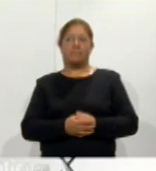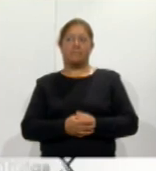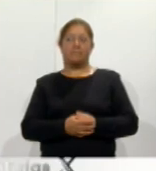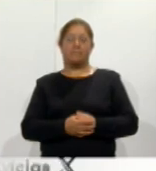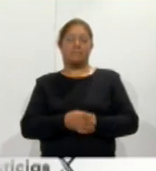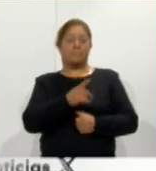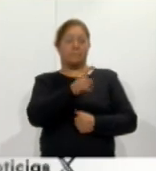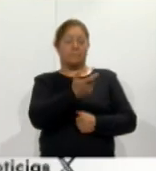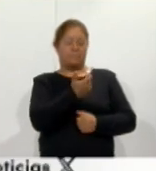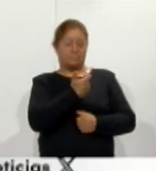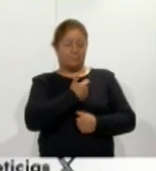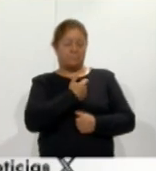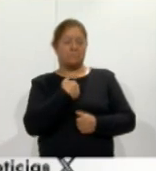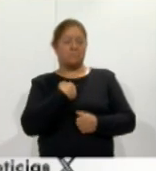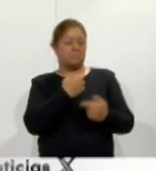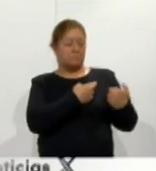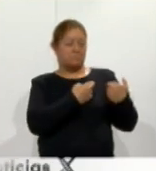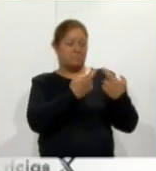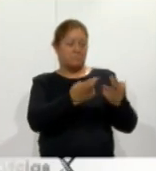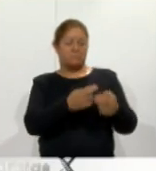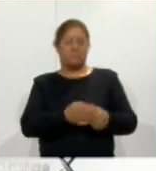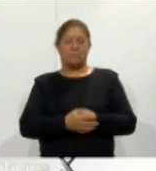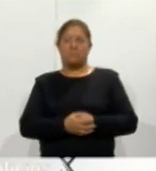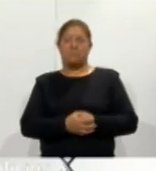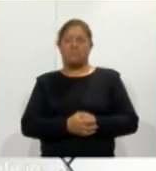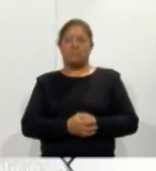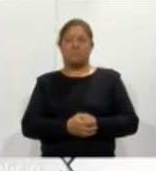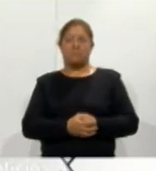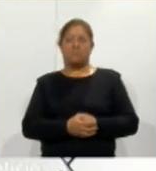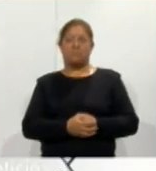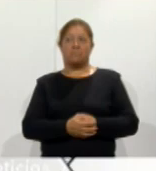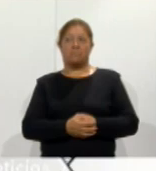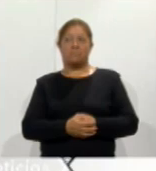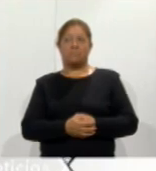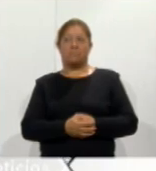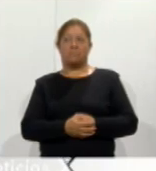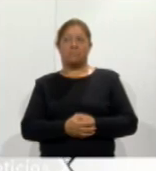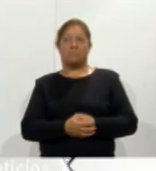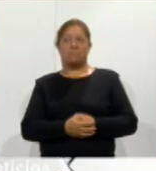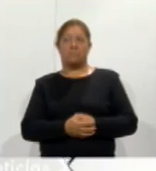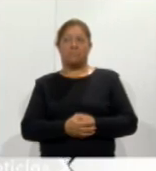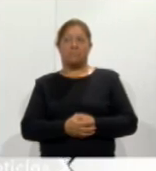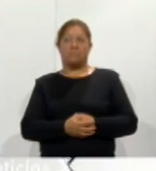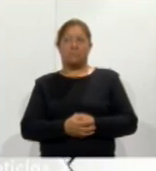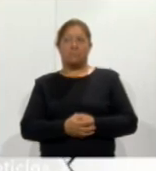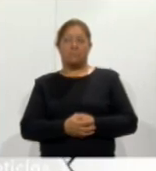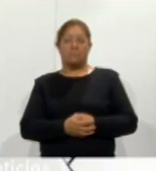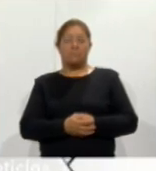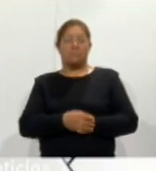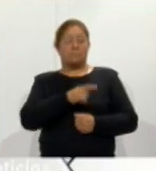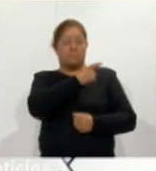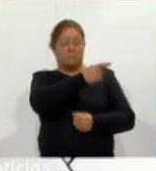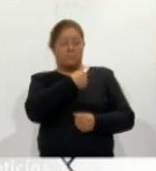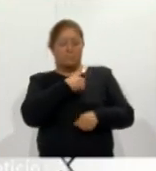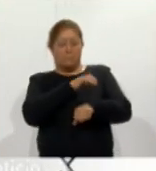lo que debe probarte en vez de ser su amigo soy su enemigo